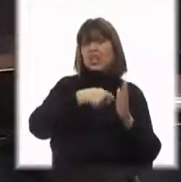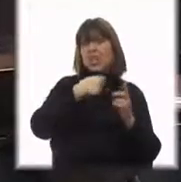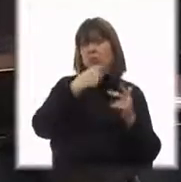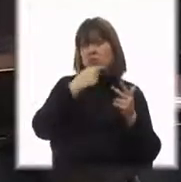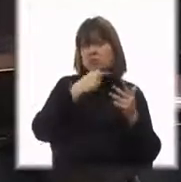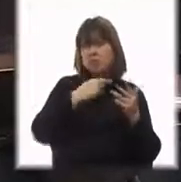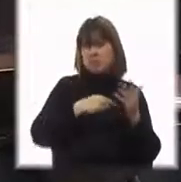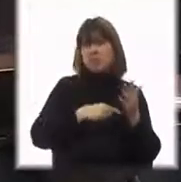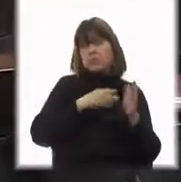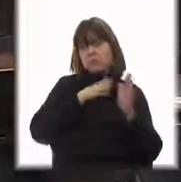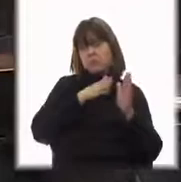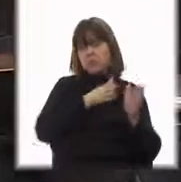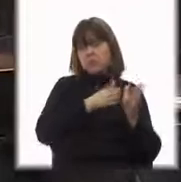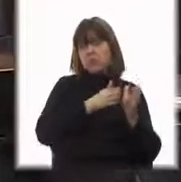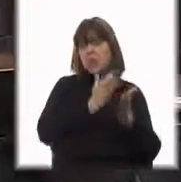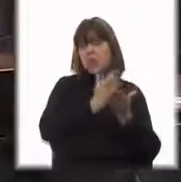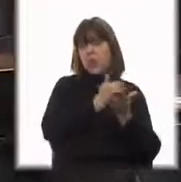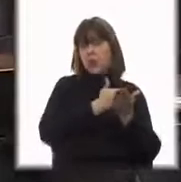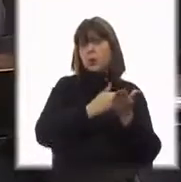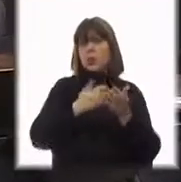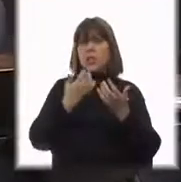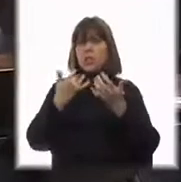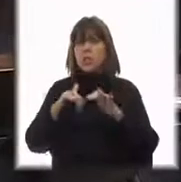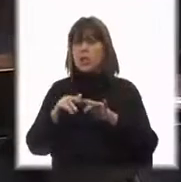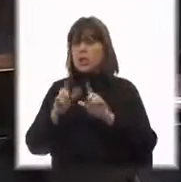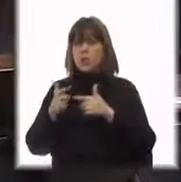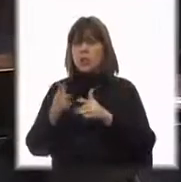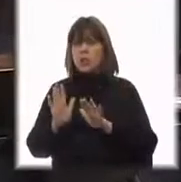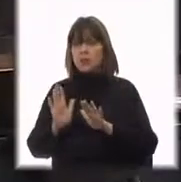esto, con aquello, con el descuento está. Y el que no quiere, no está.